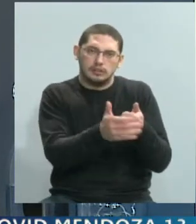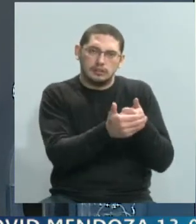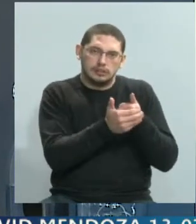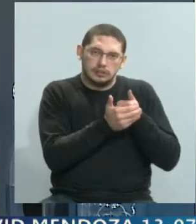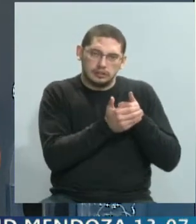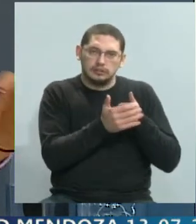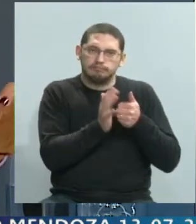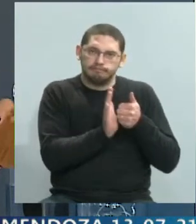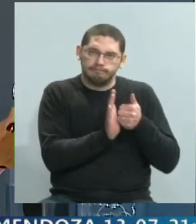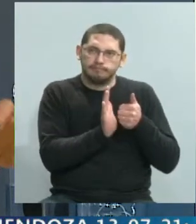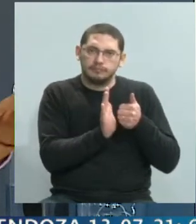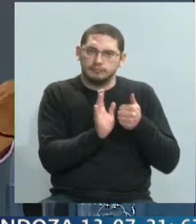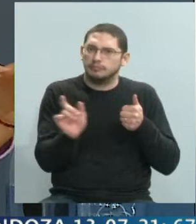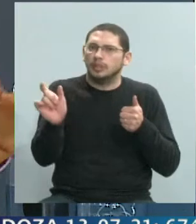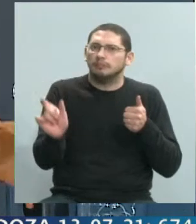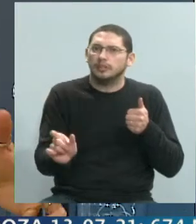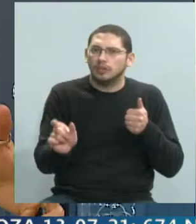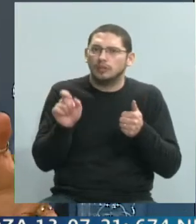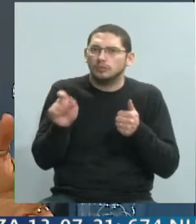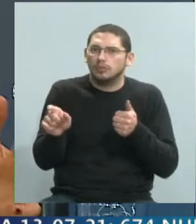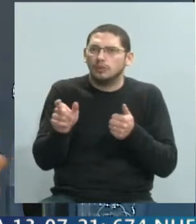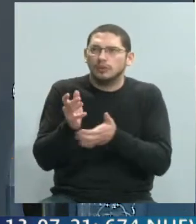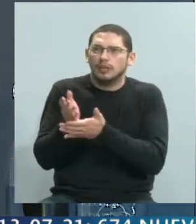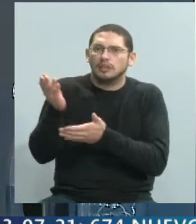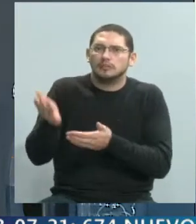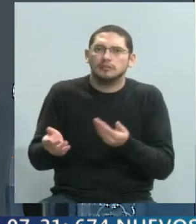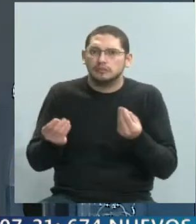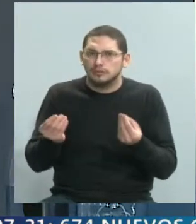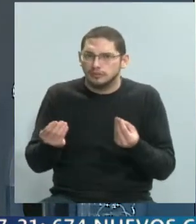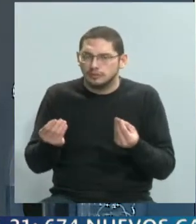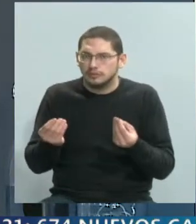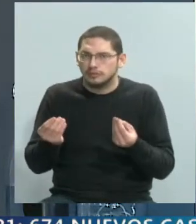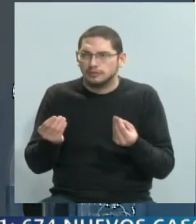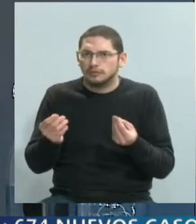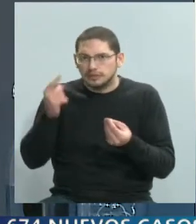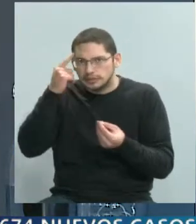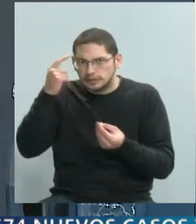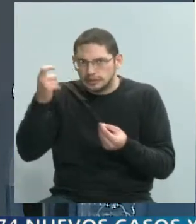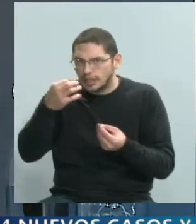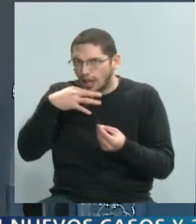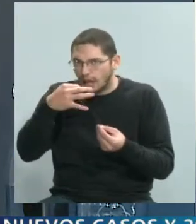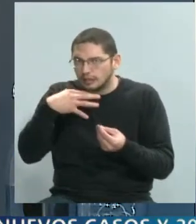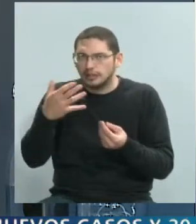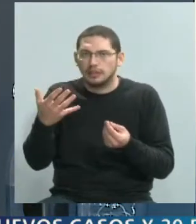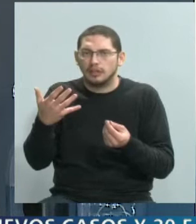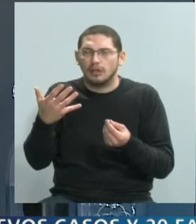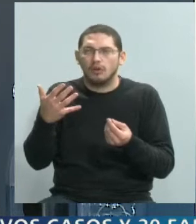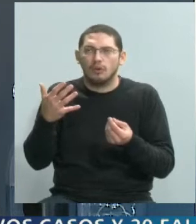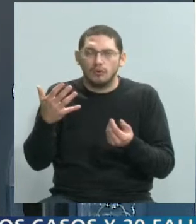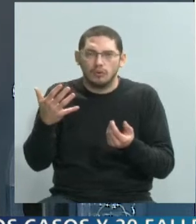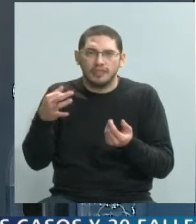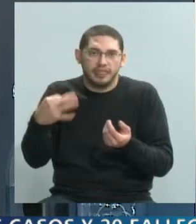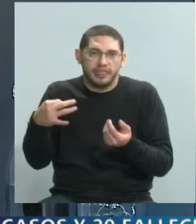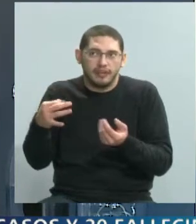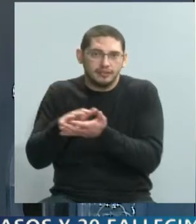pero también la otra parte, ¿qué es lo que sucede con esas personas? ¿Terminan asistidas psiquiátricamente? ¿Cómo? Porque también hay que darle